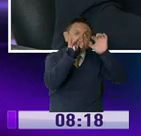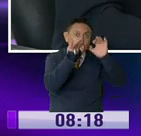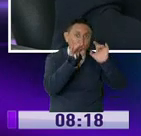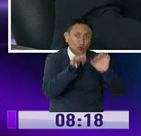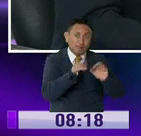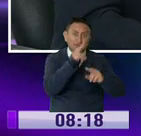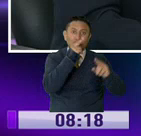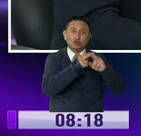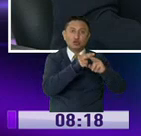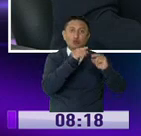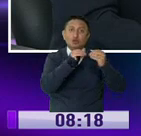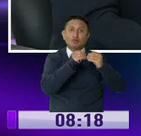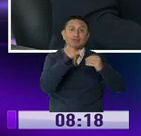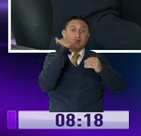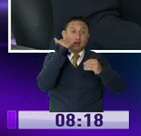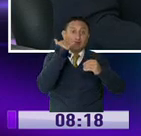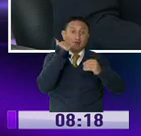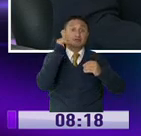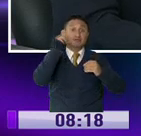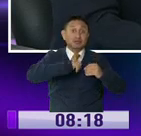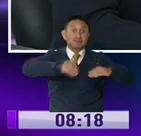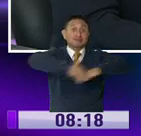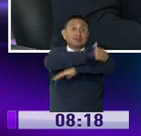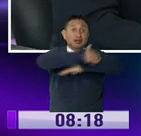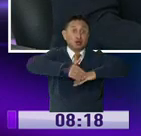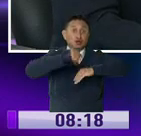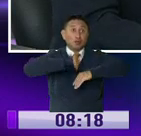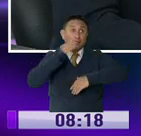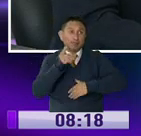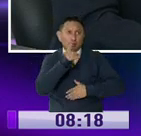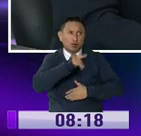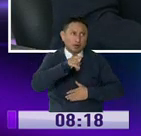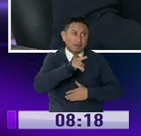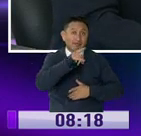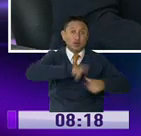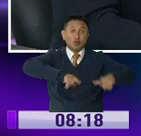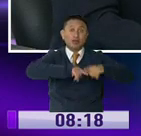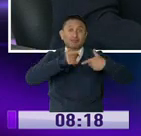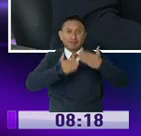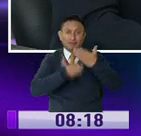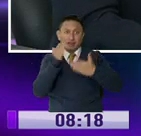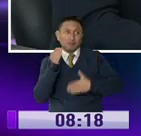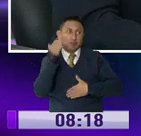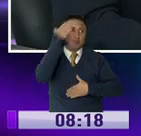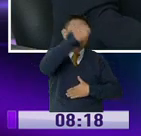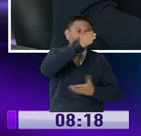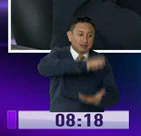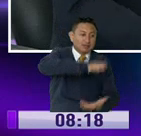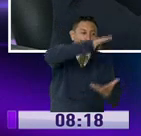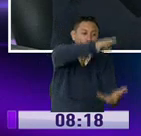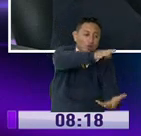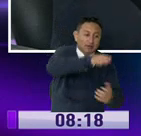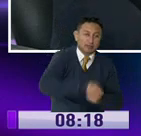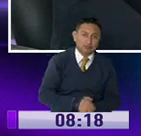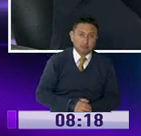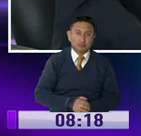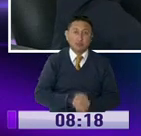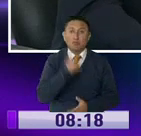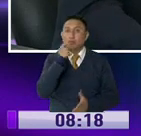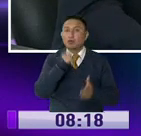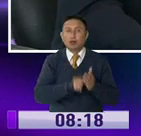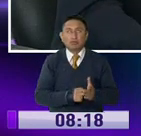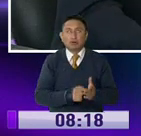nombre, el número de teléfono, sobre todo la dirección, para nosotros poder llegar fácilmente a estos espacios. Dado un caso,